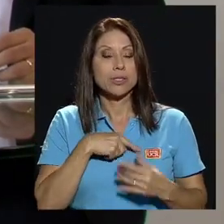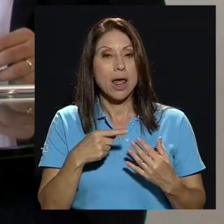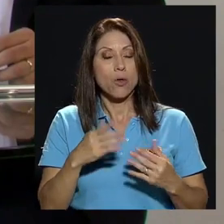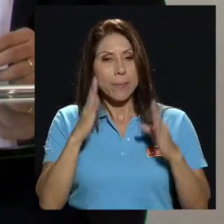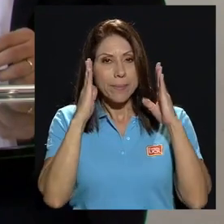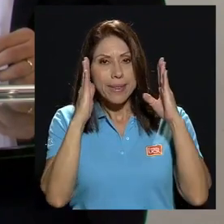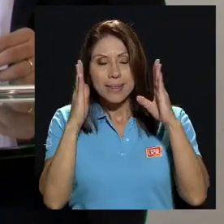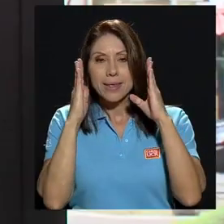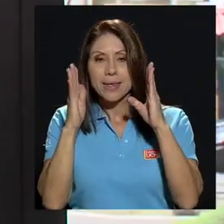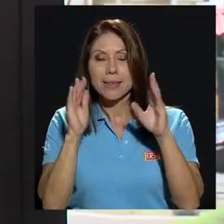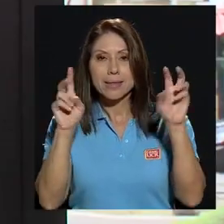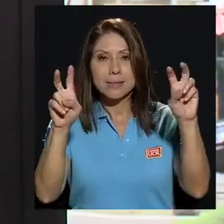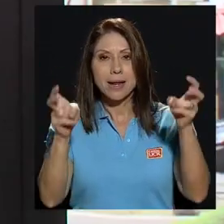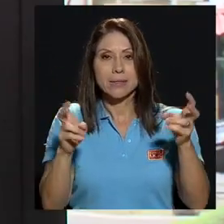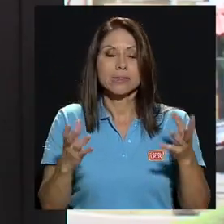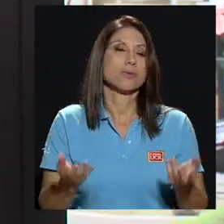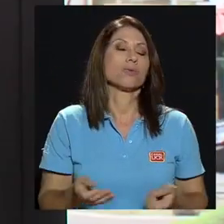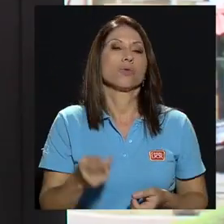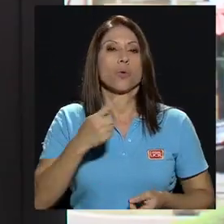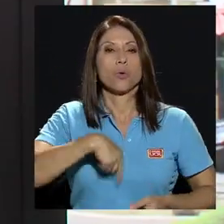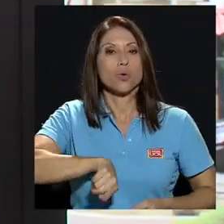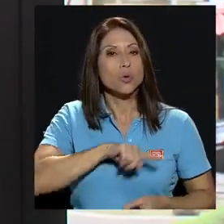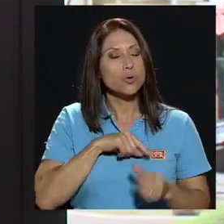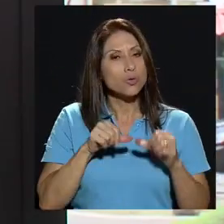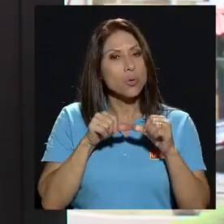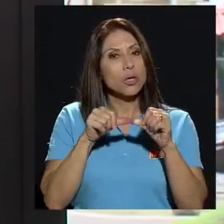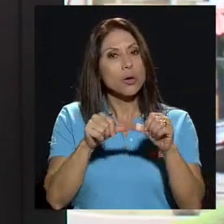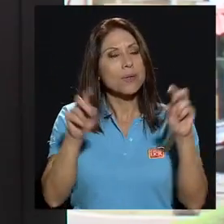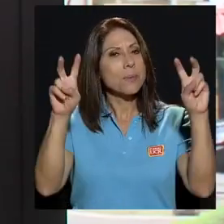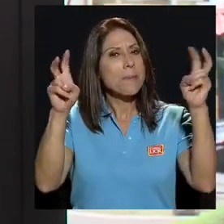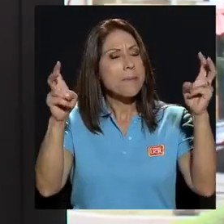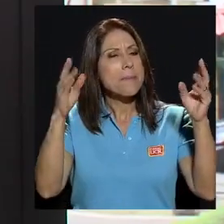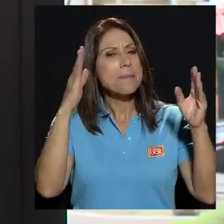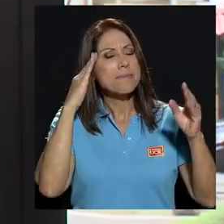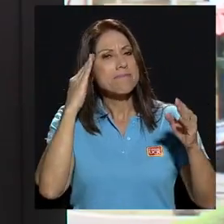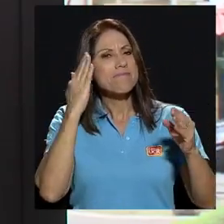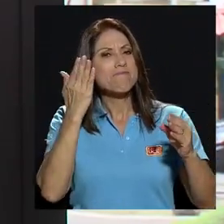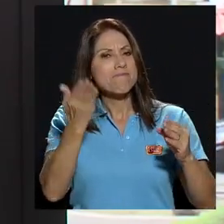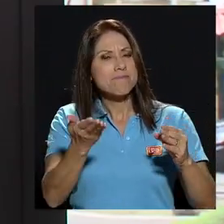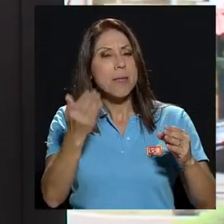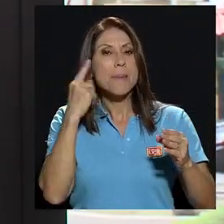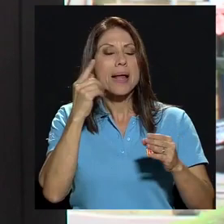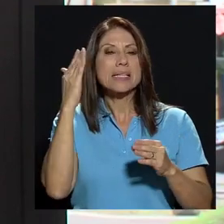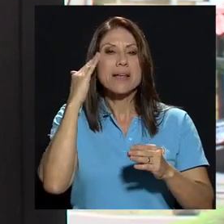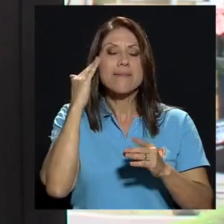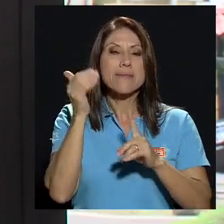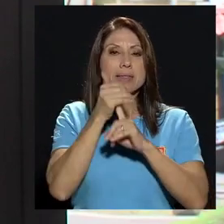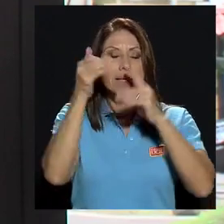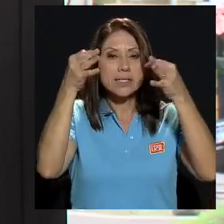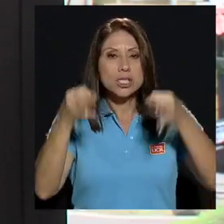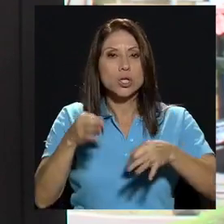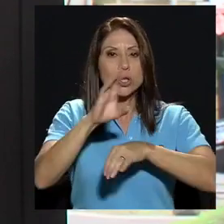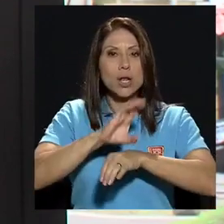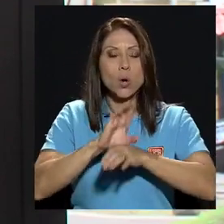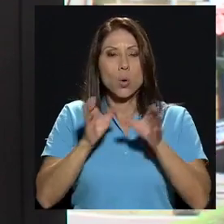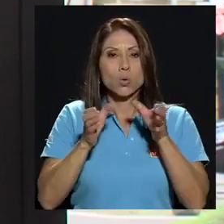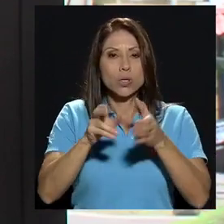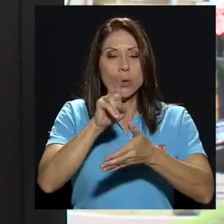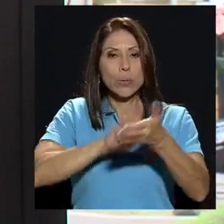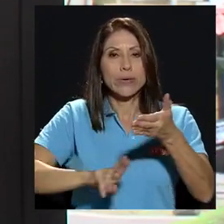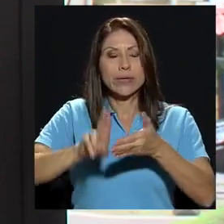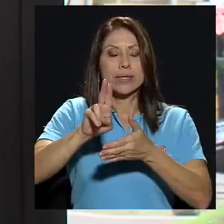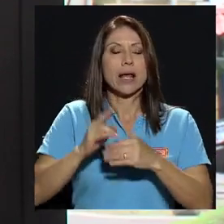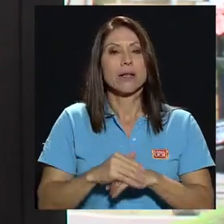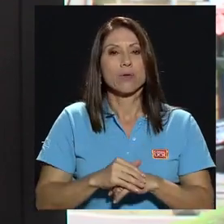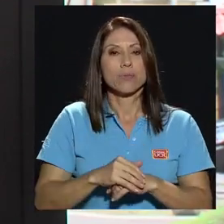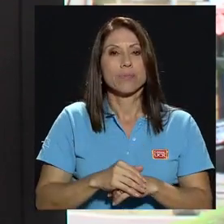pendientes del asunto, nos mantendremos pendientes de cuál sea la decisión del Consejo Universitario y esperamos